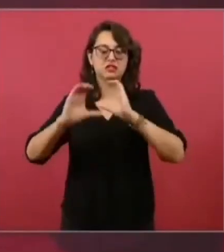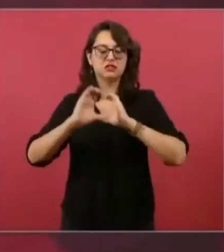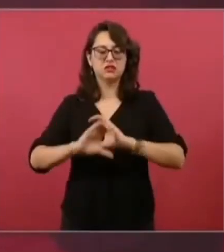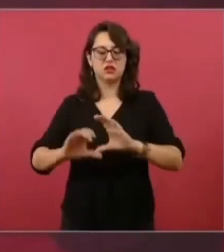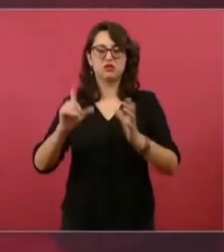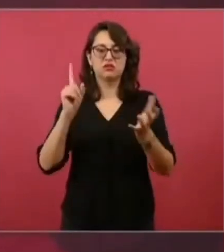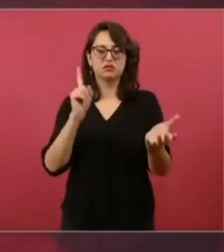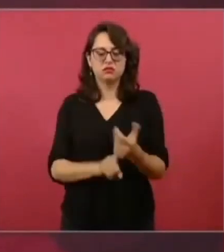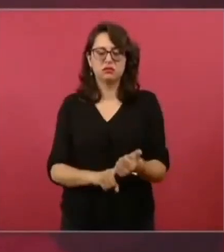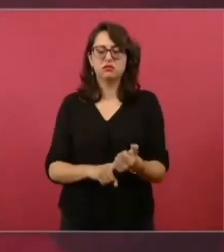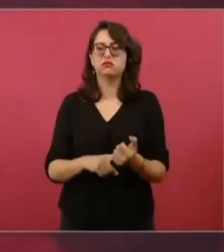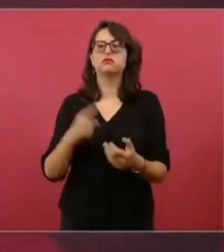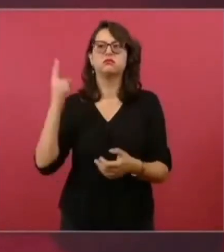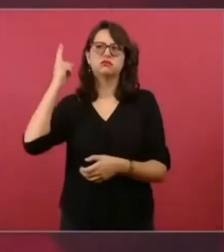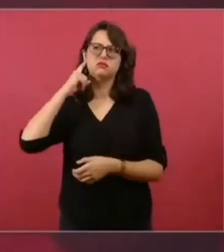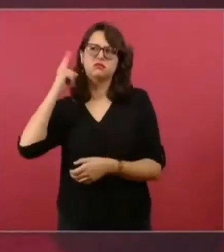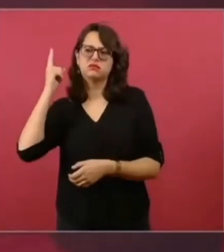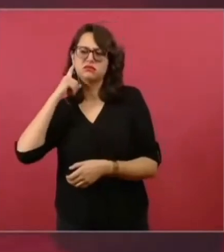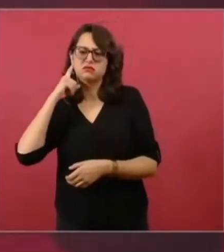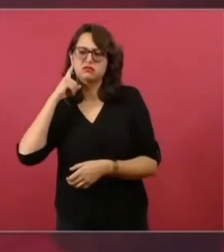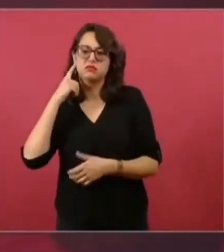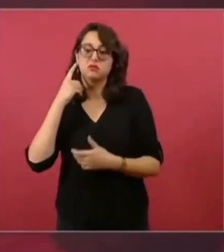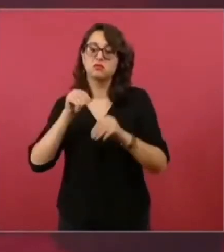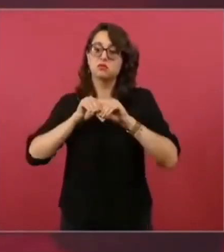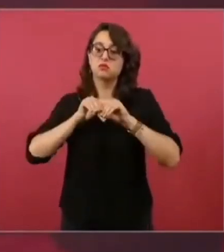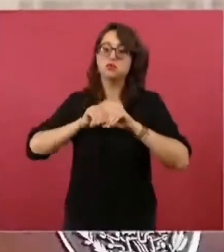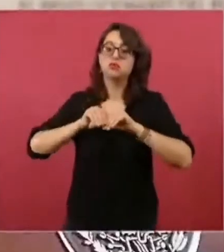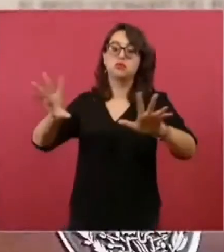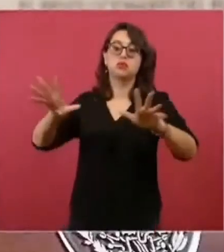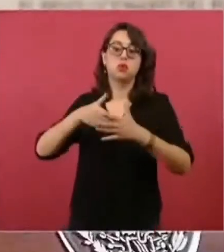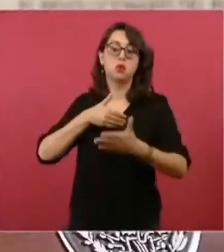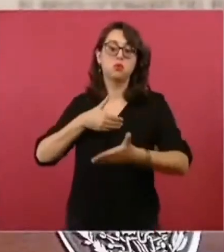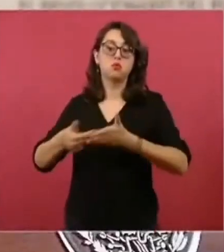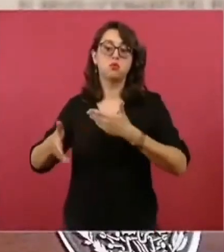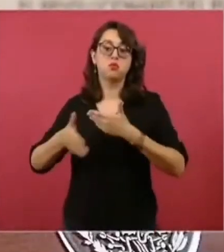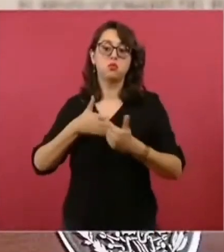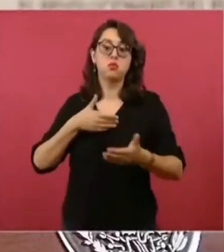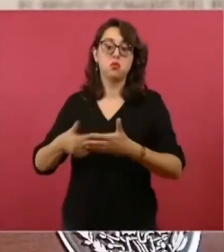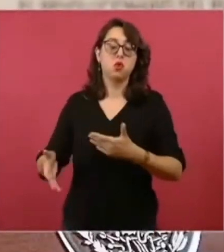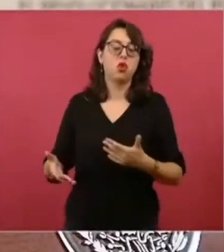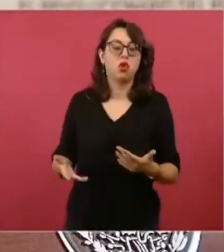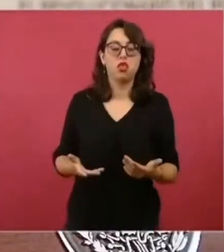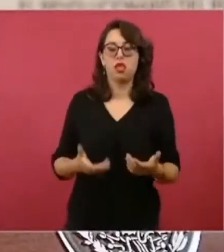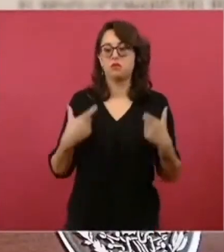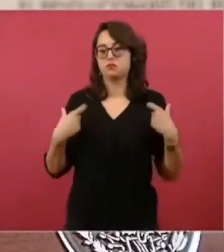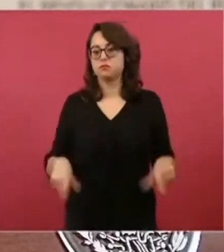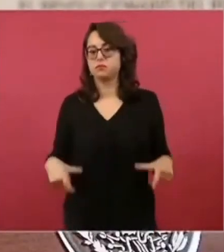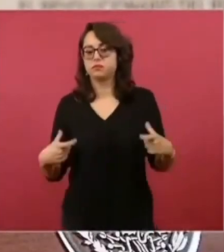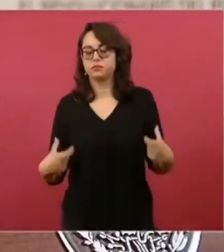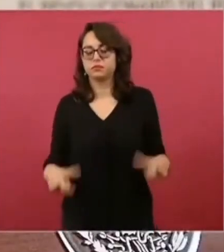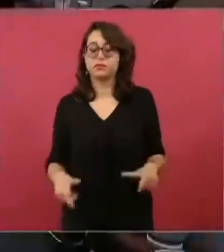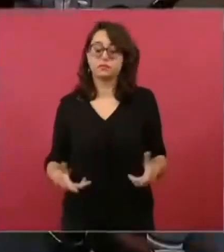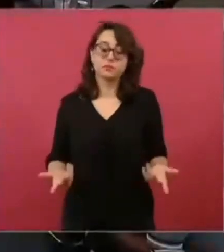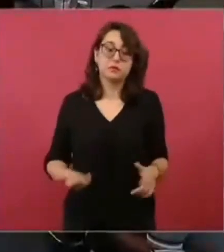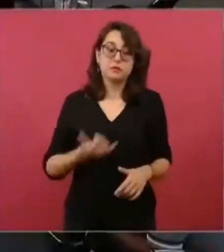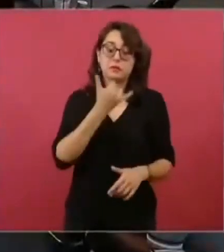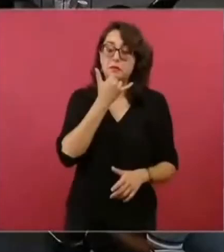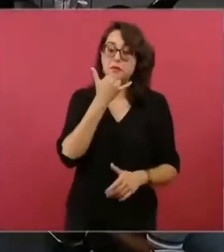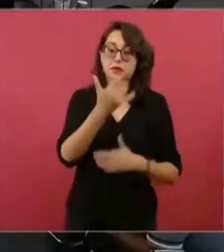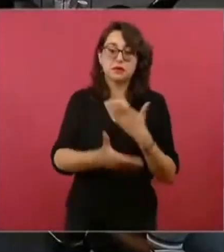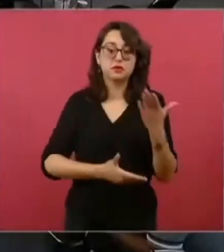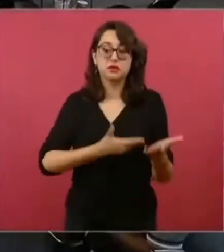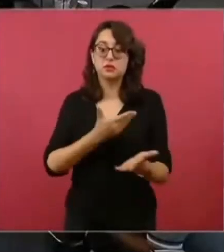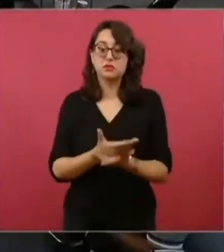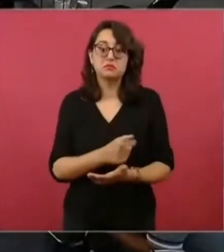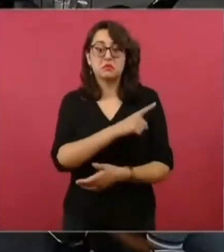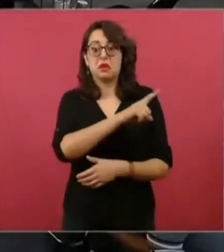a los jóvenes y a los cantautores, pero no me